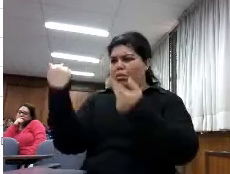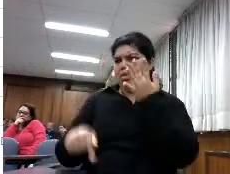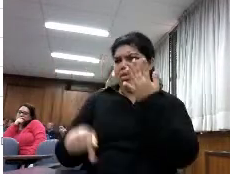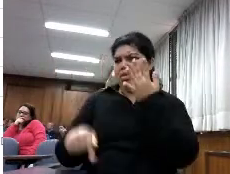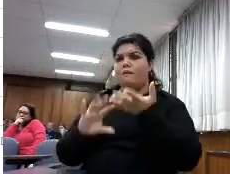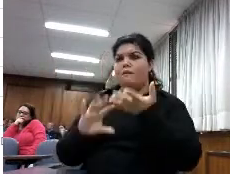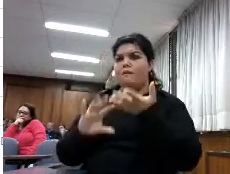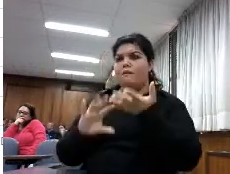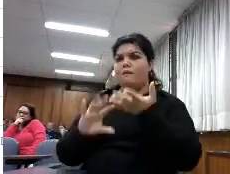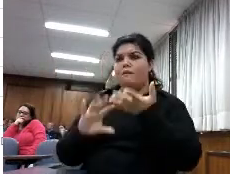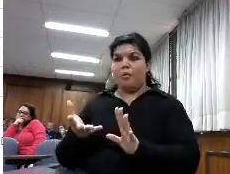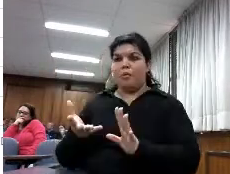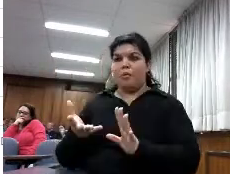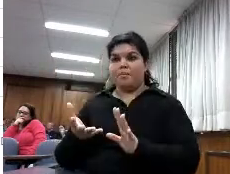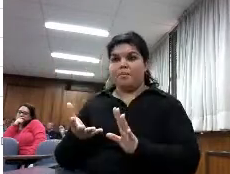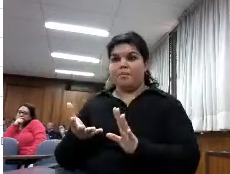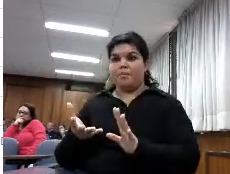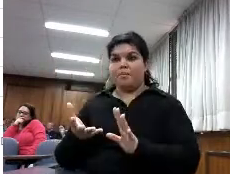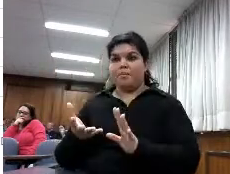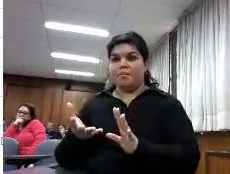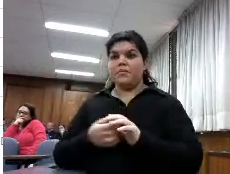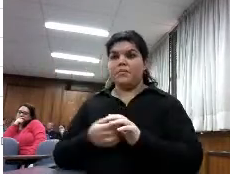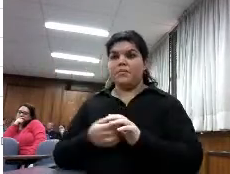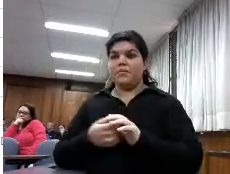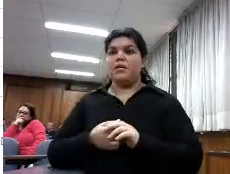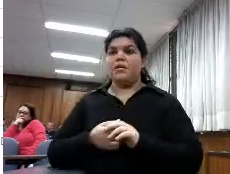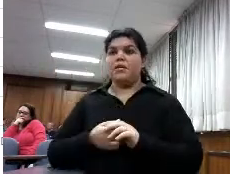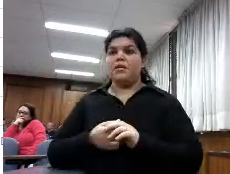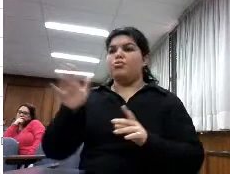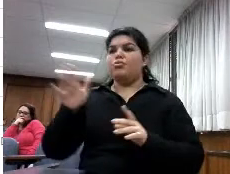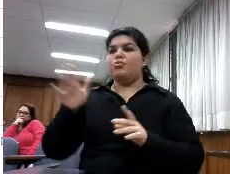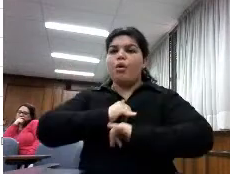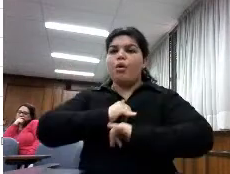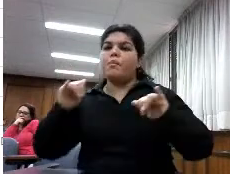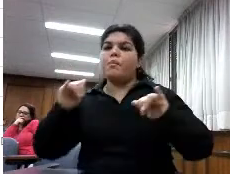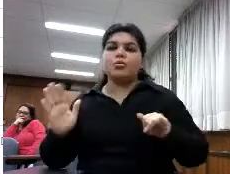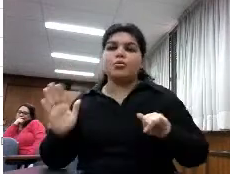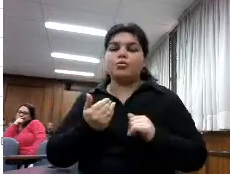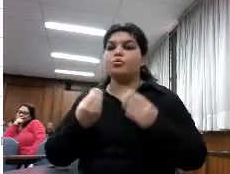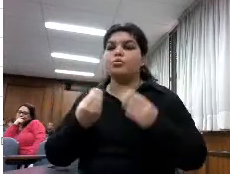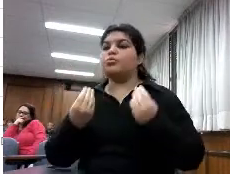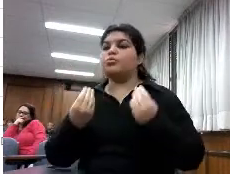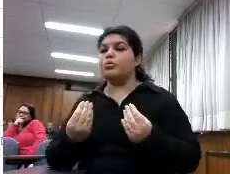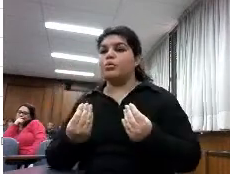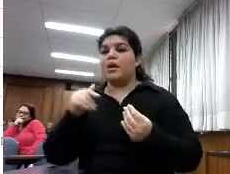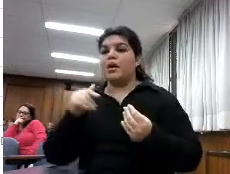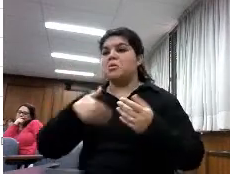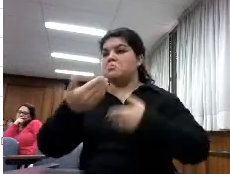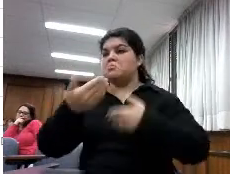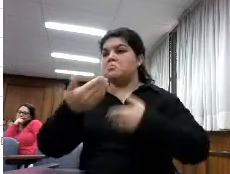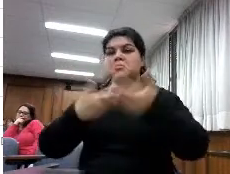aunque todos los contenidos y sobre todo los científicos fundamentalmente siguen estando en PDF